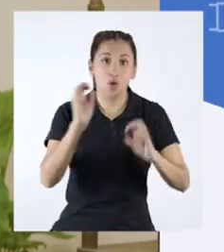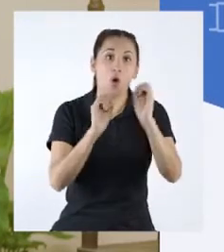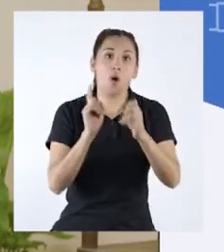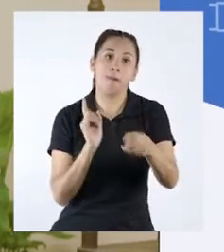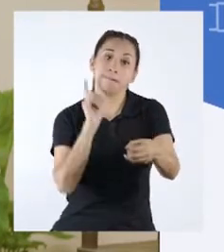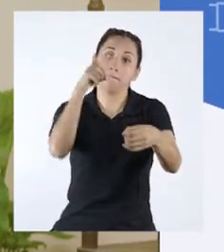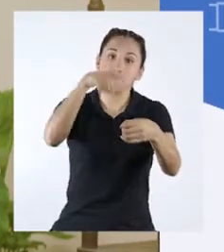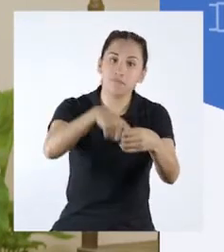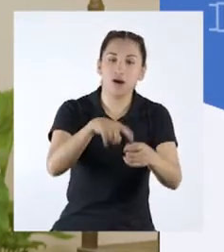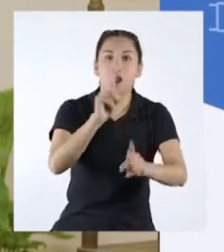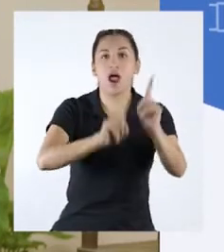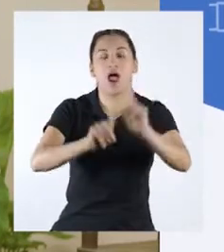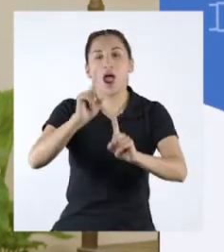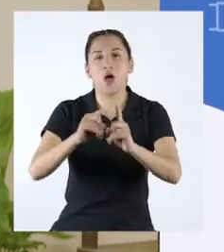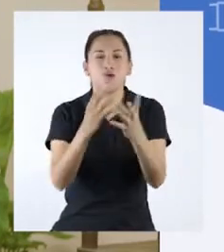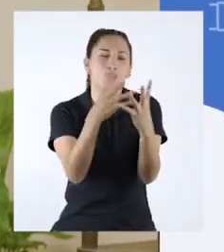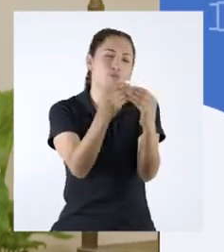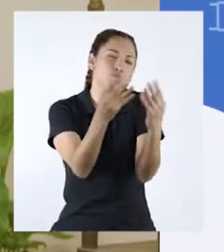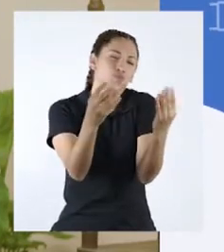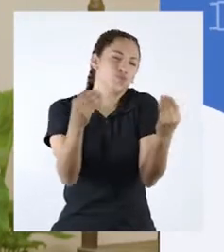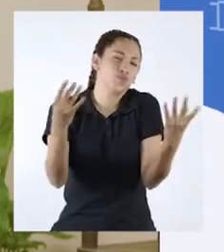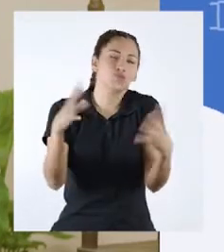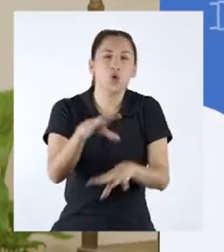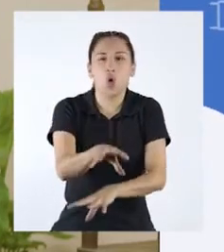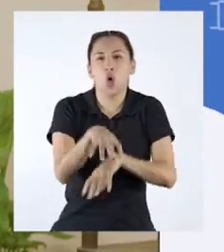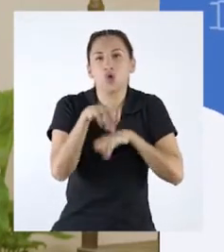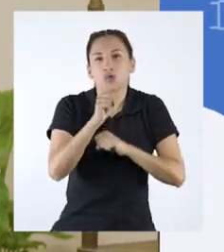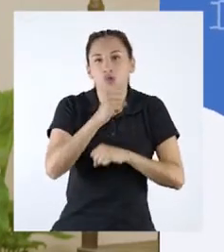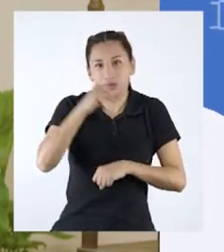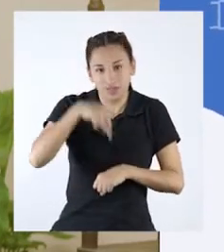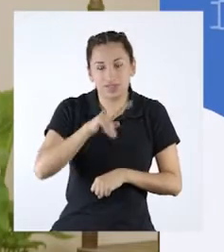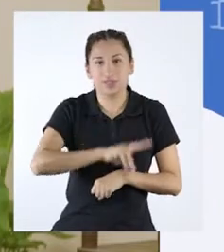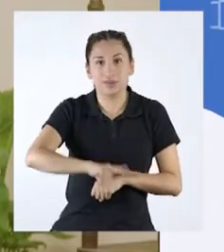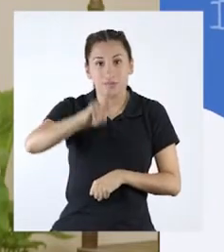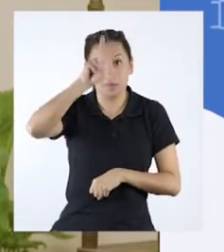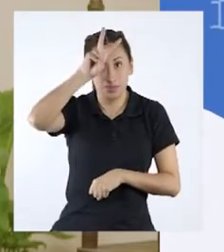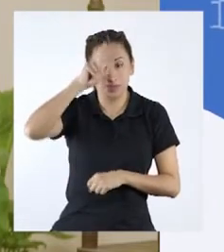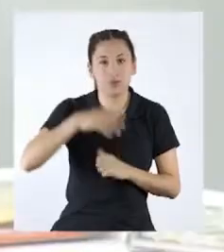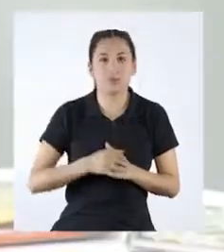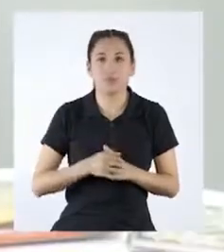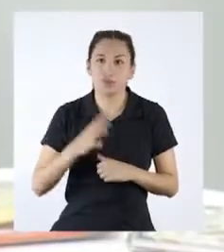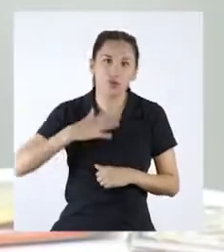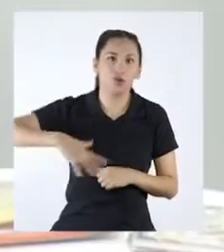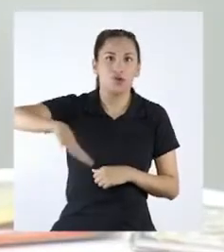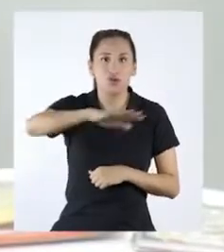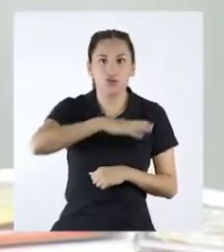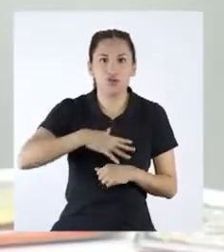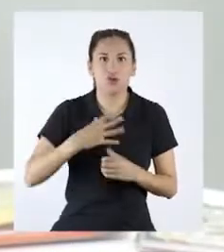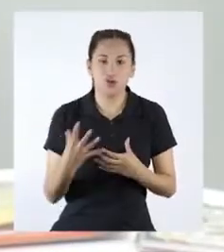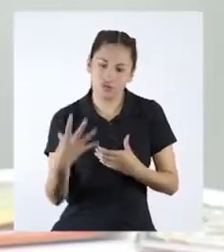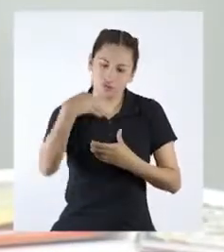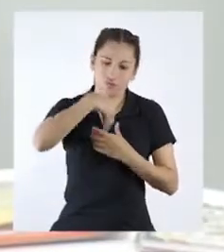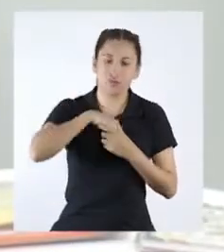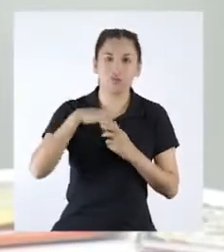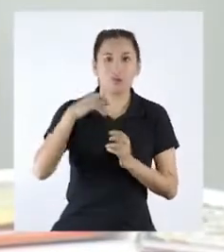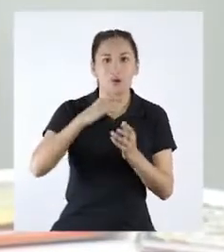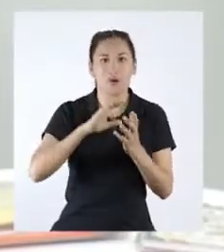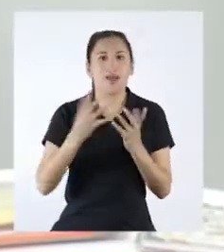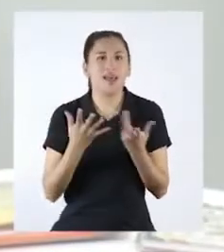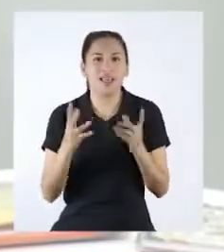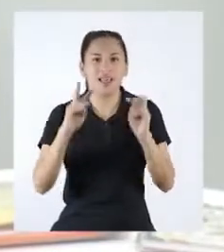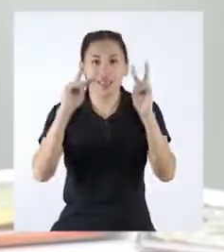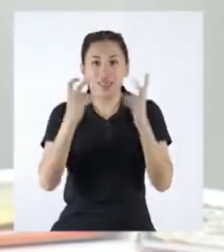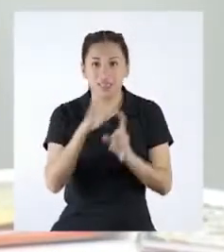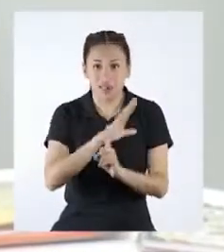o si participamos en alguna de las muchísimas tradiciones de nuestro país. Somos agentes del patrimonio